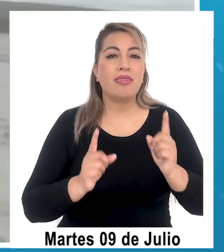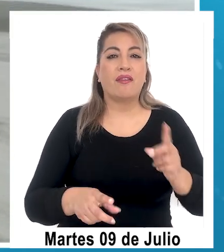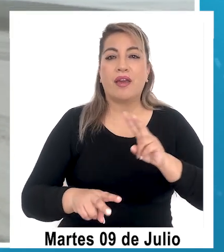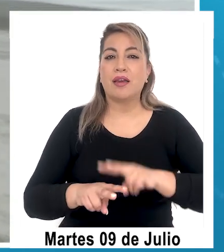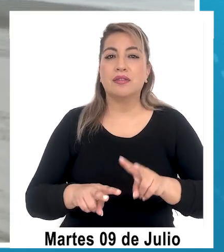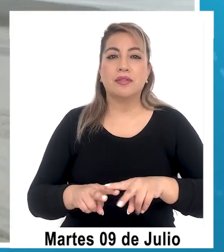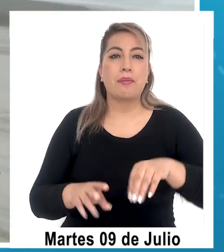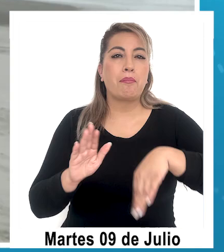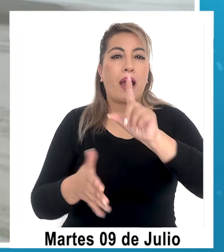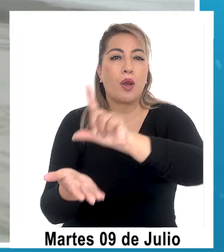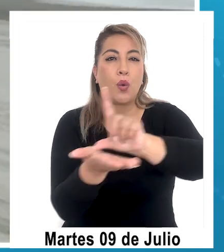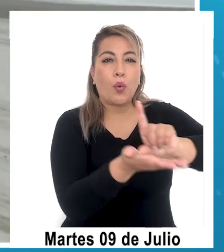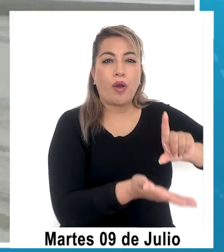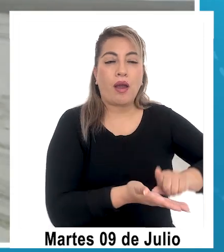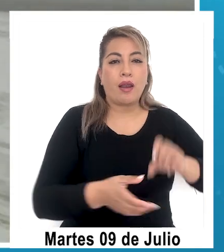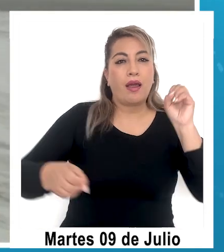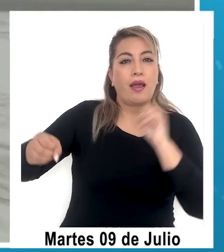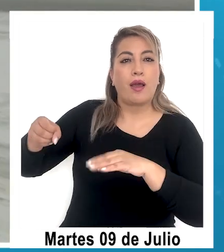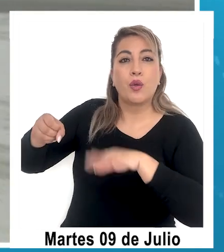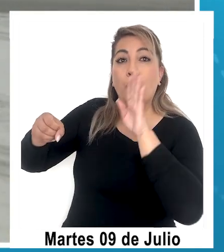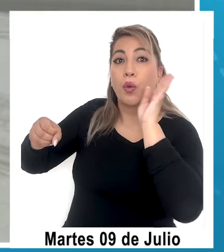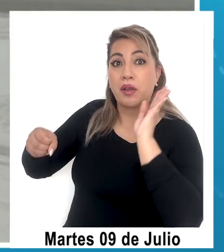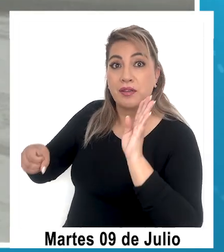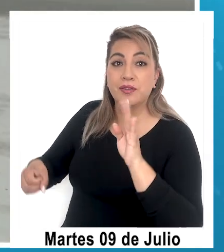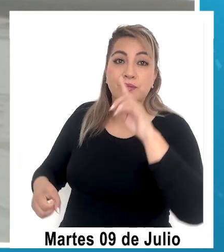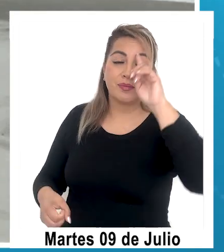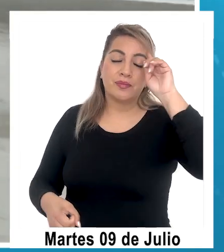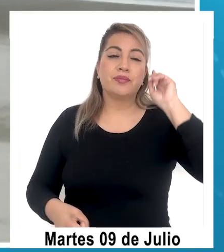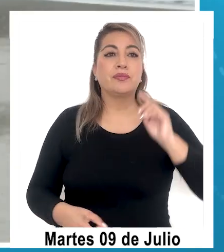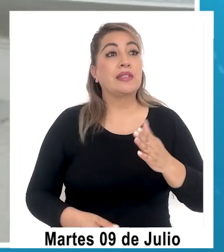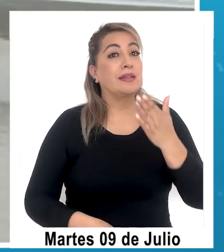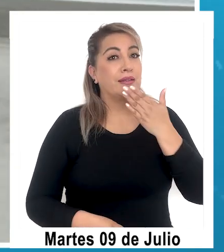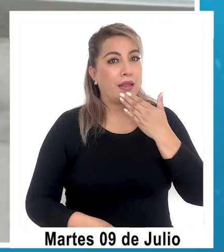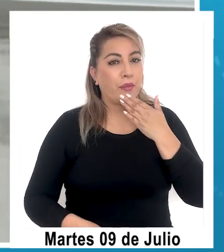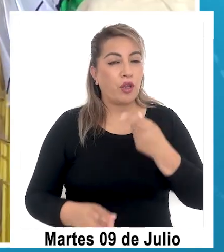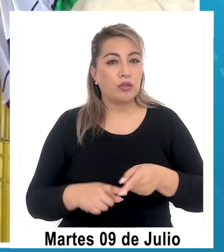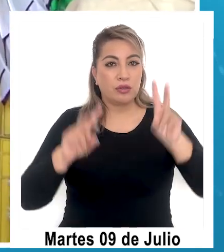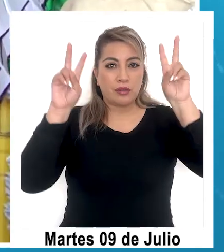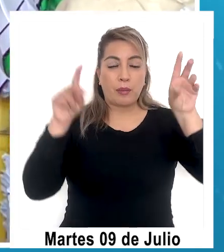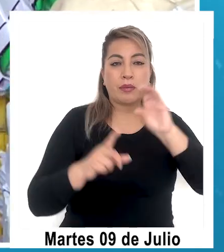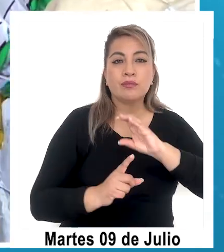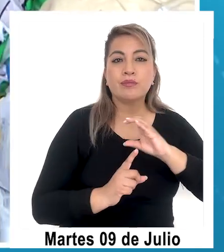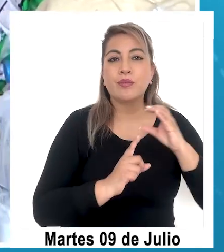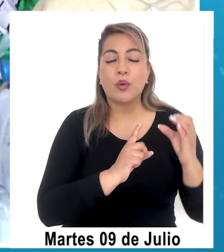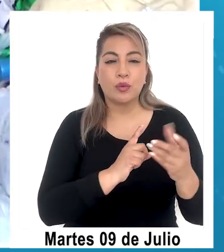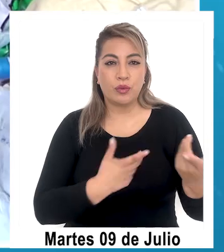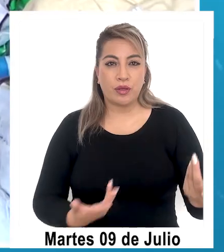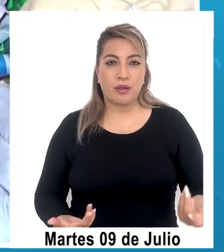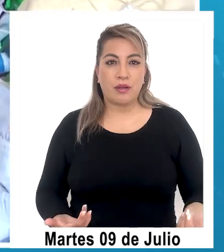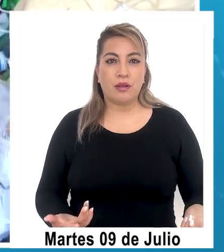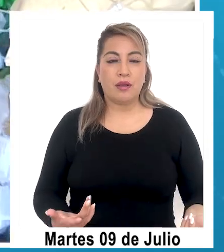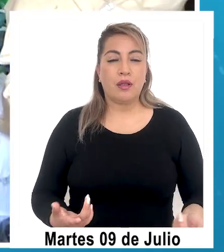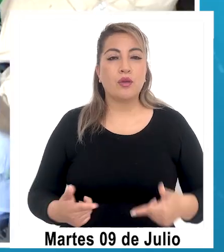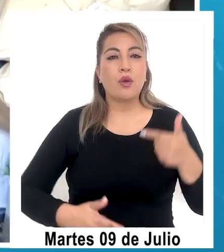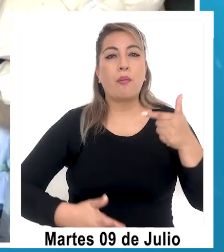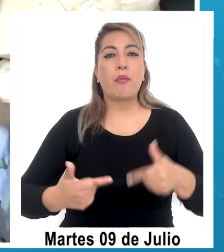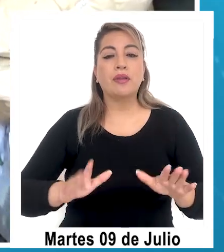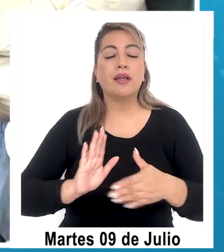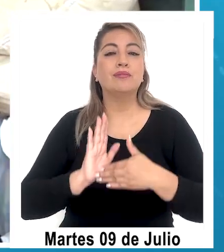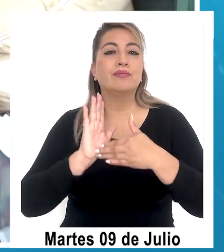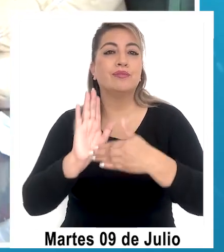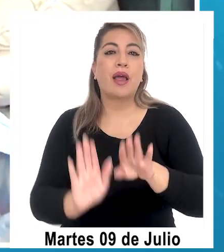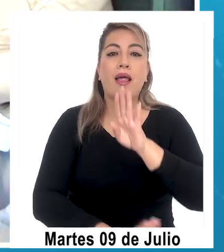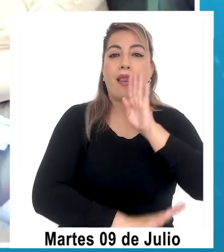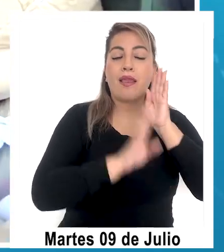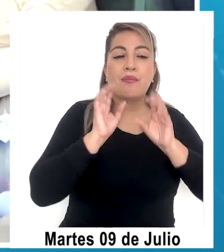centros de acopio. Ahora, eso desde el punto de vista de provisión de centros de acopio, pero también hay un tema cultural que más tiene que ver con políticas de promoción, con